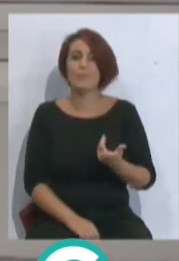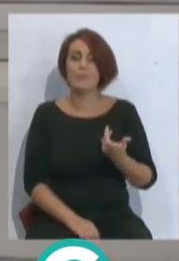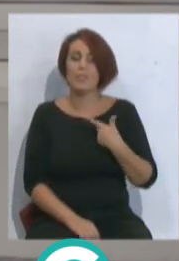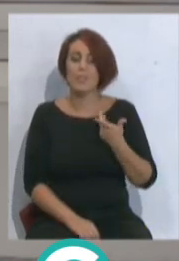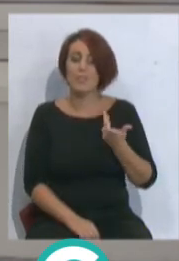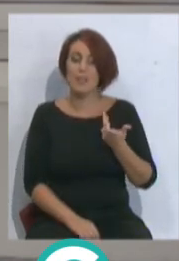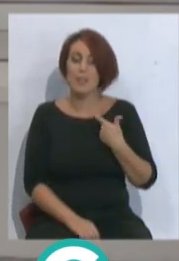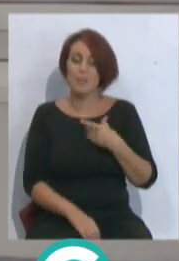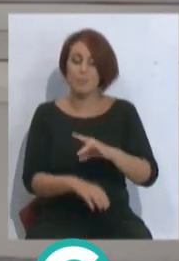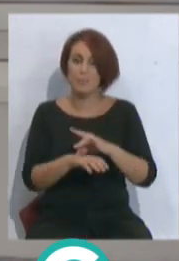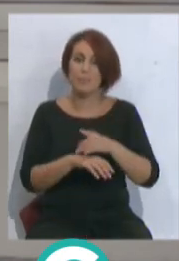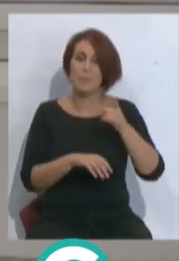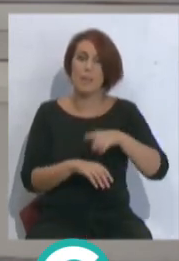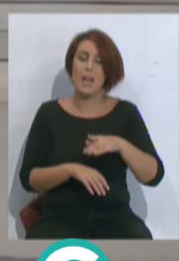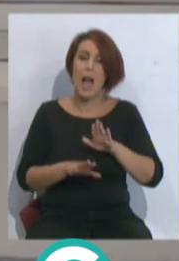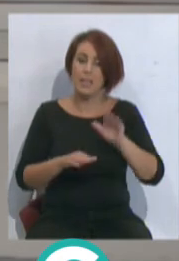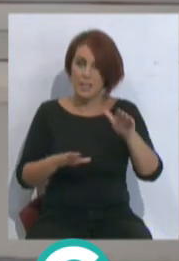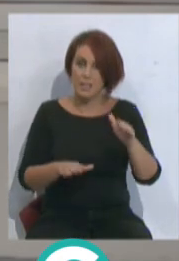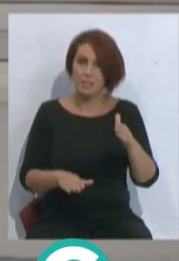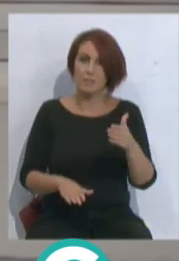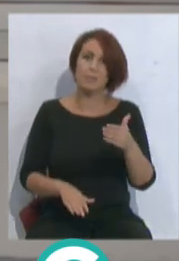hacérselo extensible a don Ángel